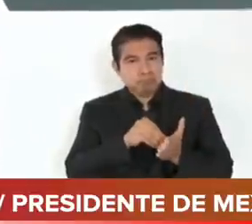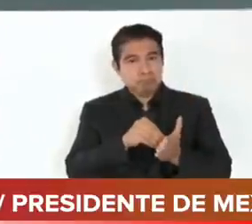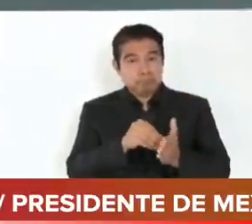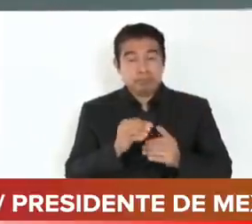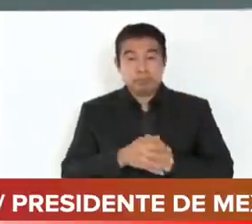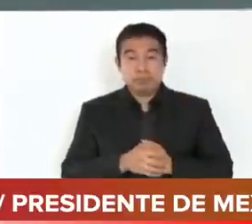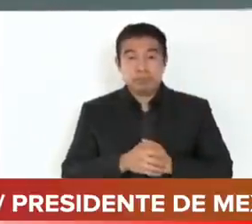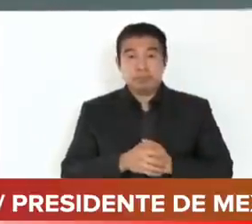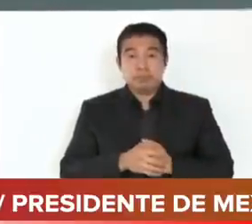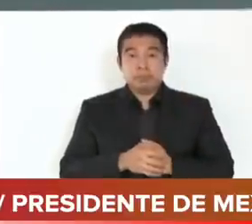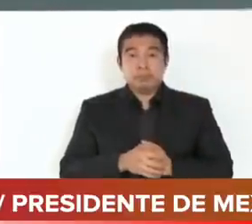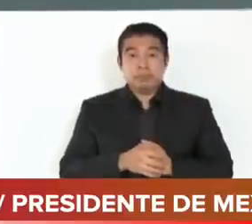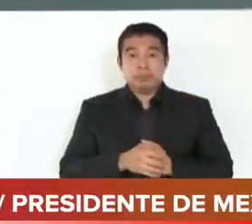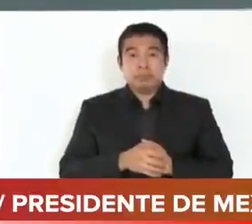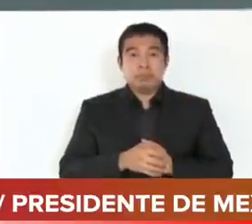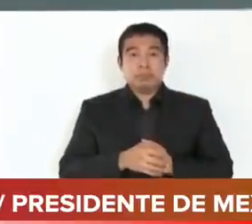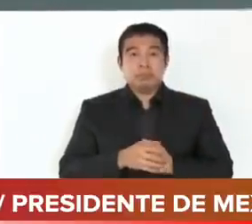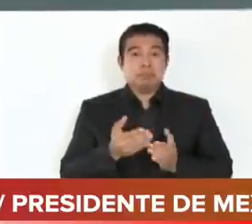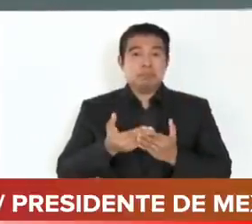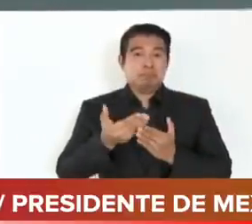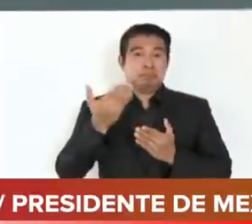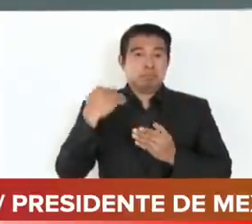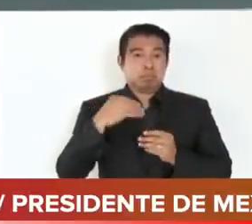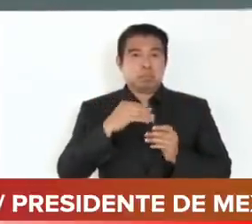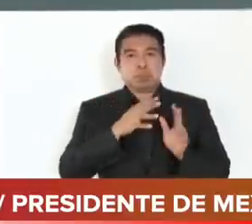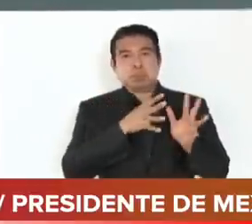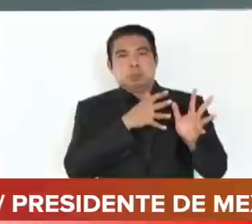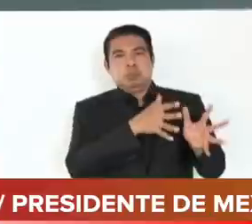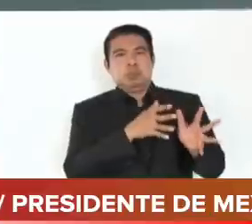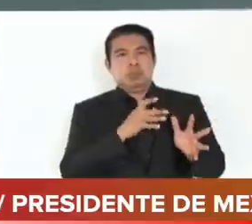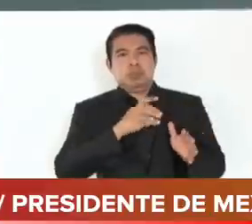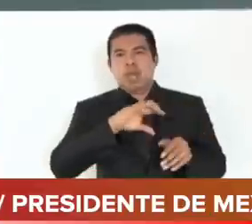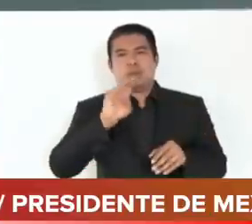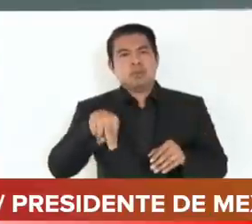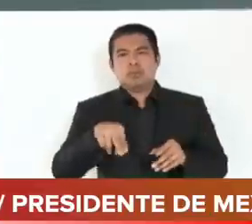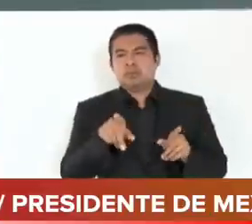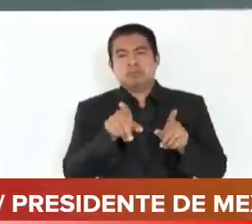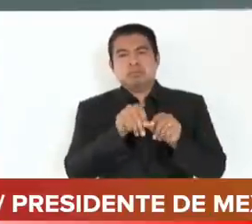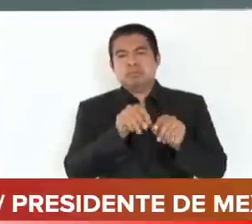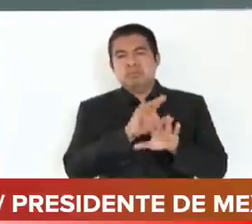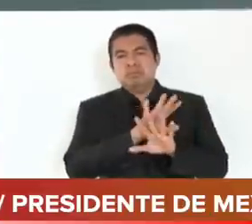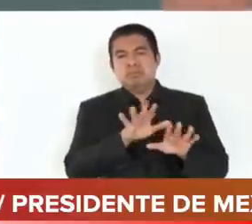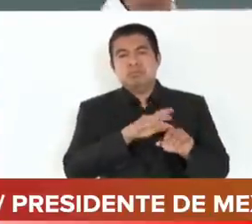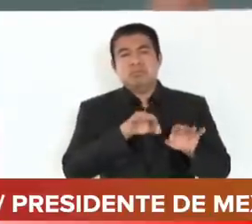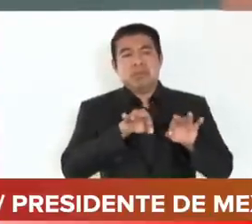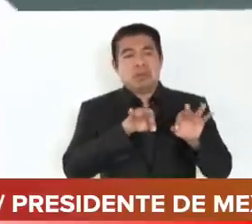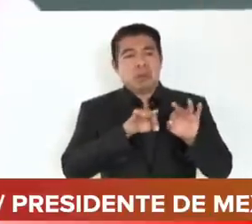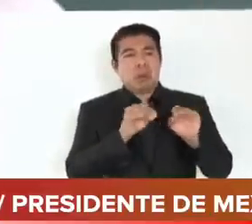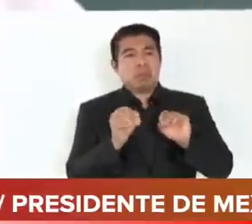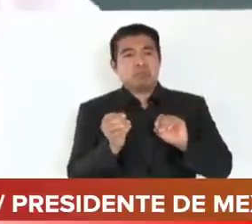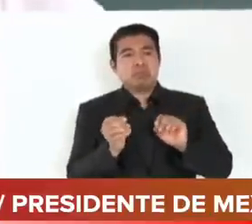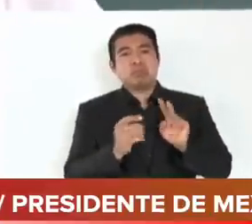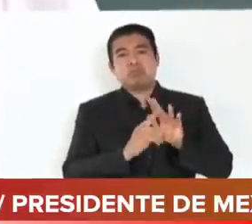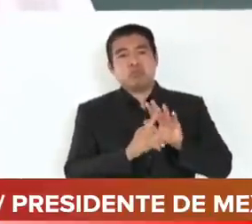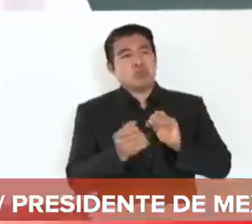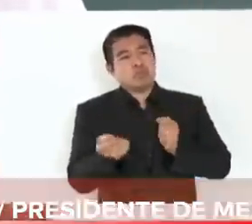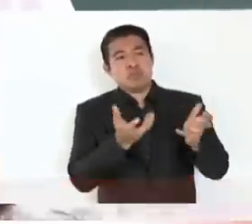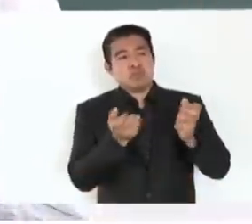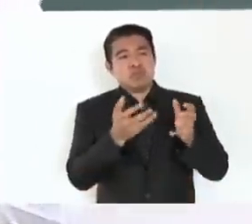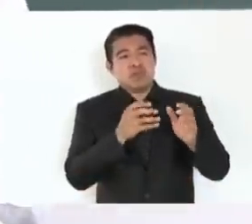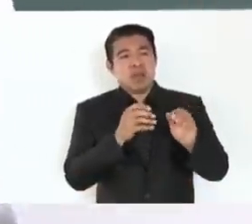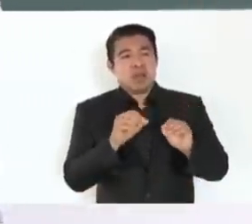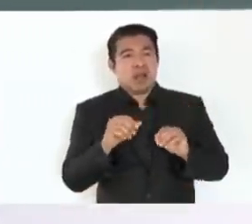solo era Cancún la única fuente de empleo, de aquí, de